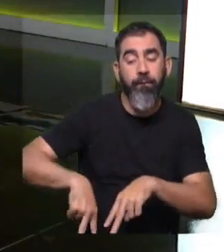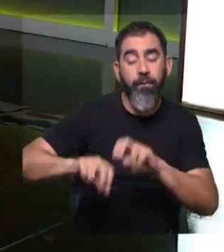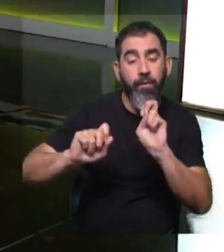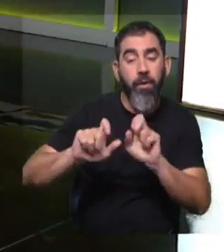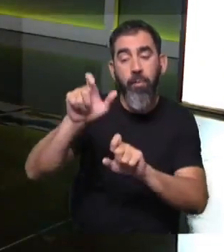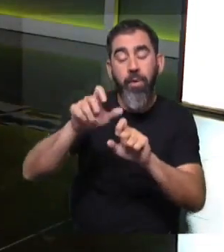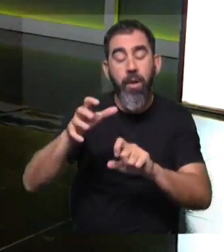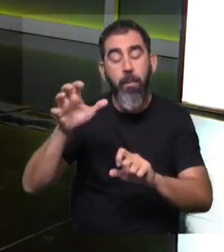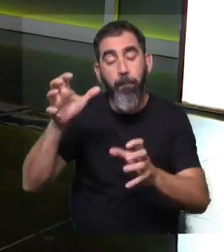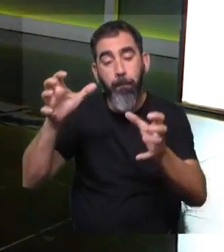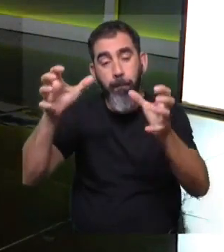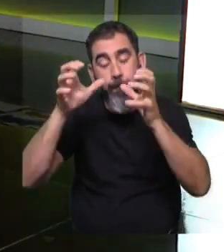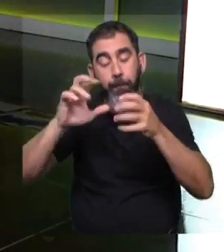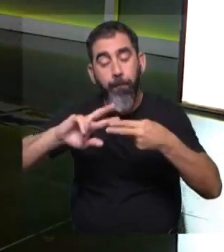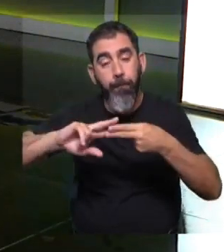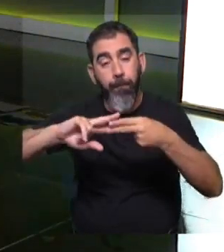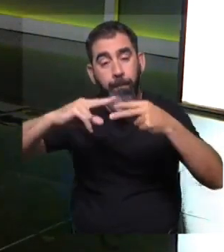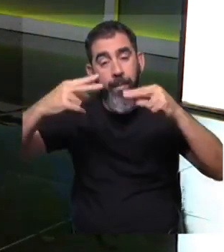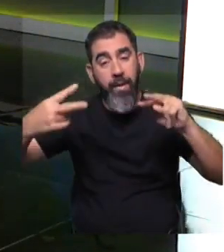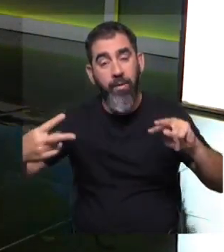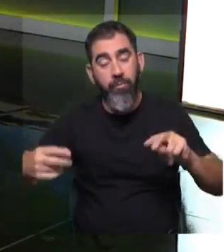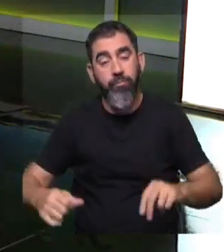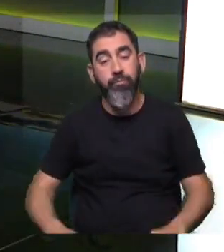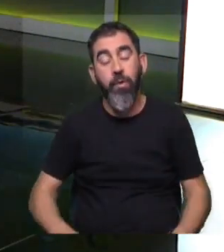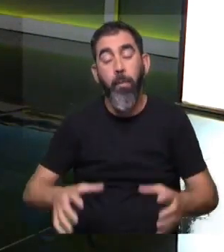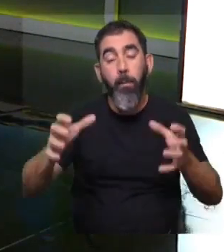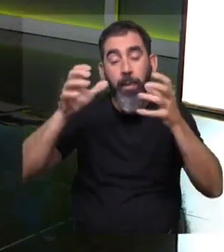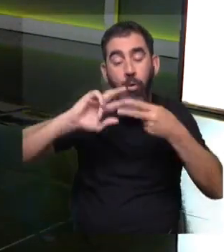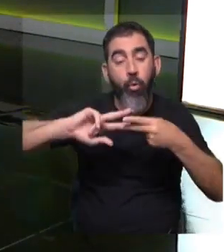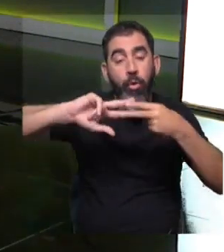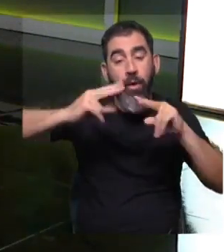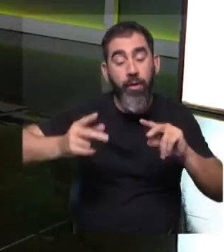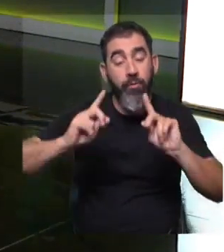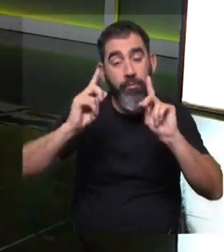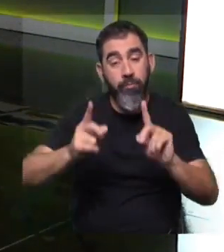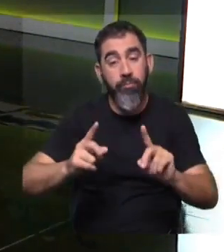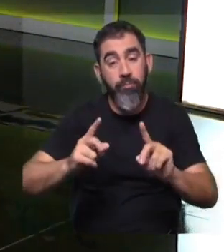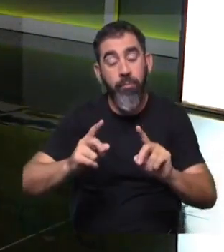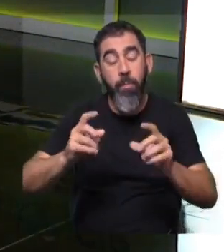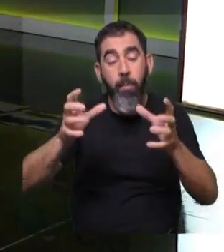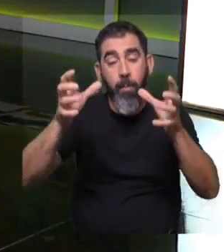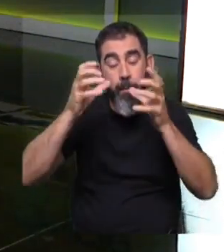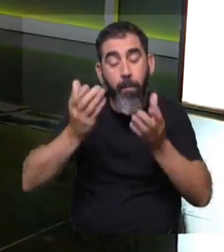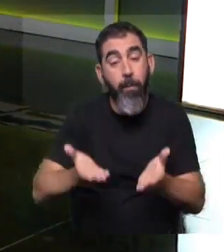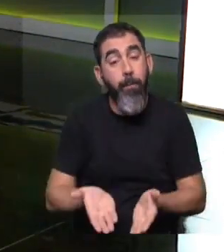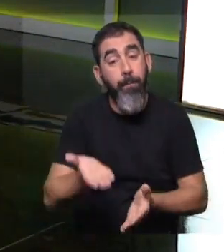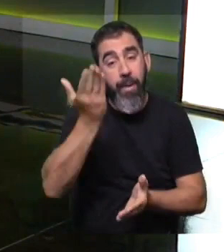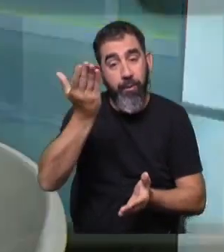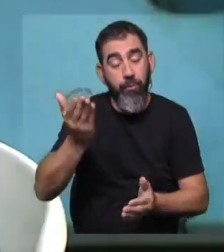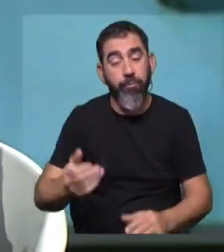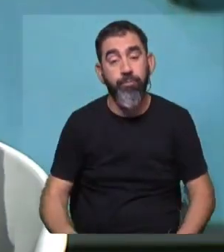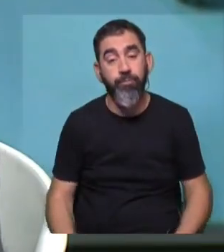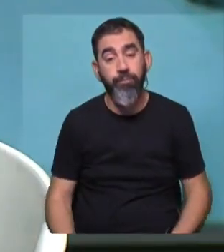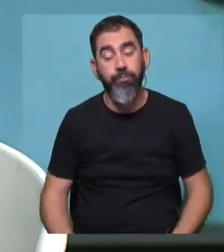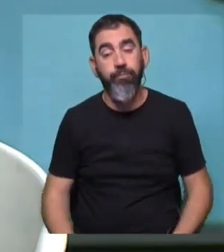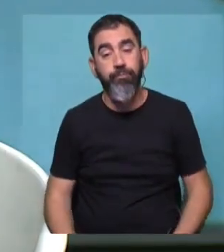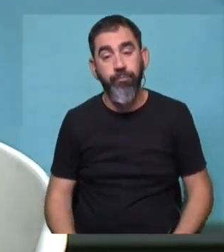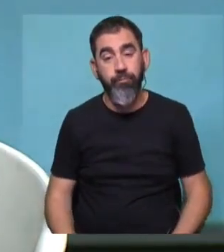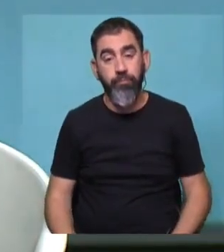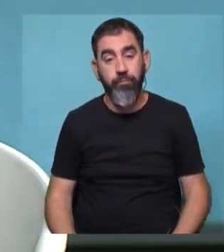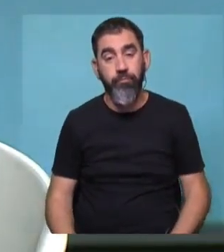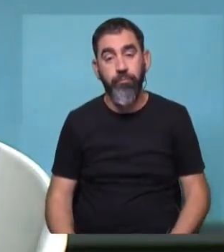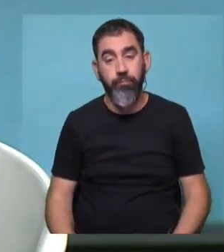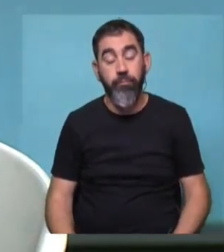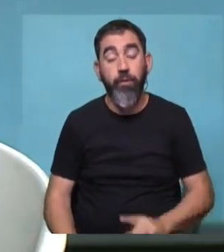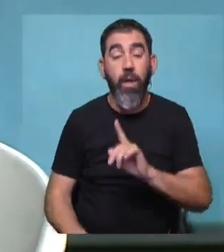tienen riesgo genético. ¿Qué implica? No solo riesgo genético, sino lo que se entiende como riesgo alto, que en general hay